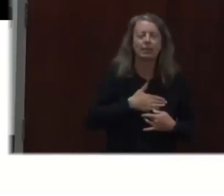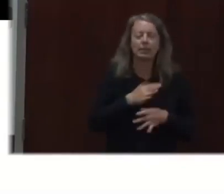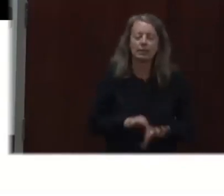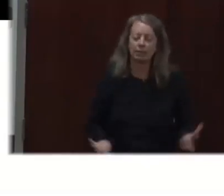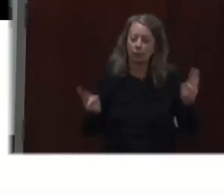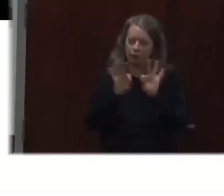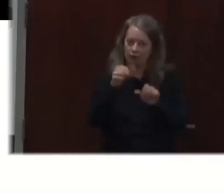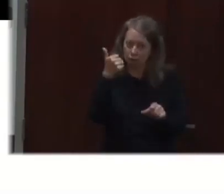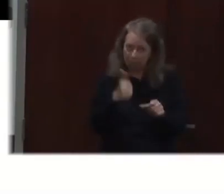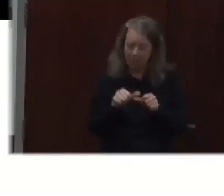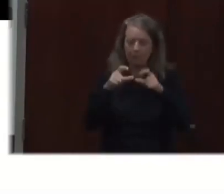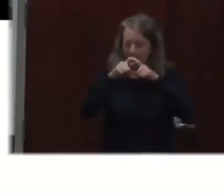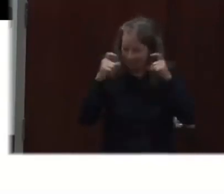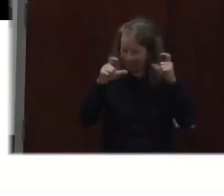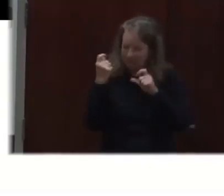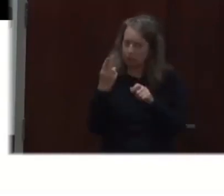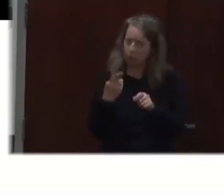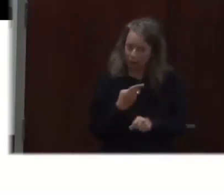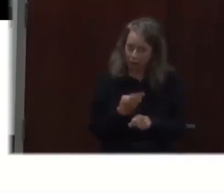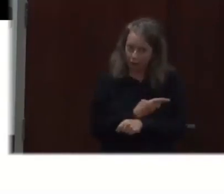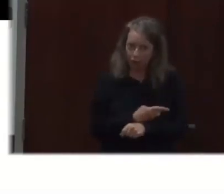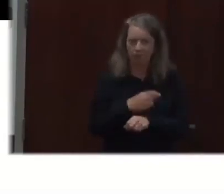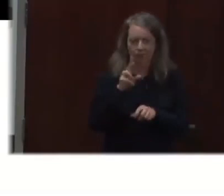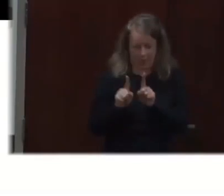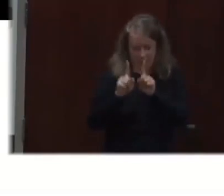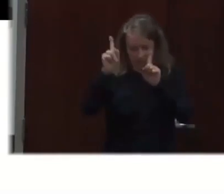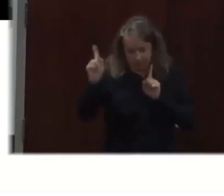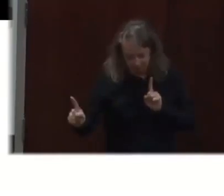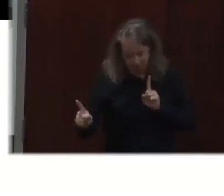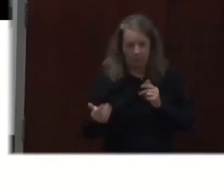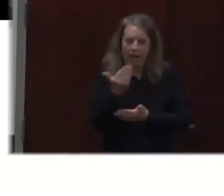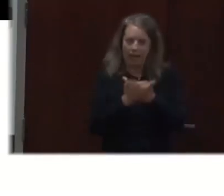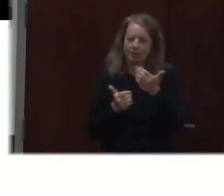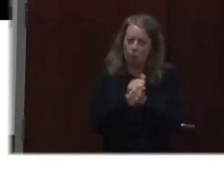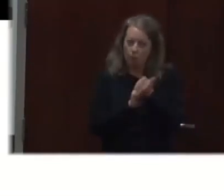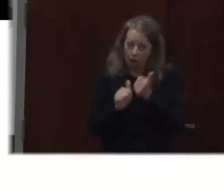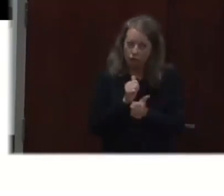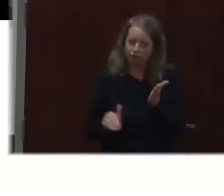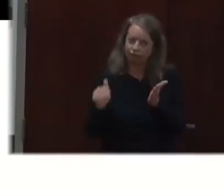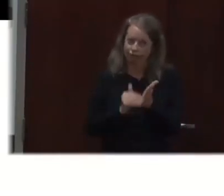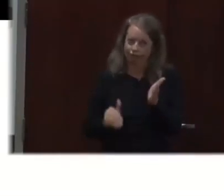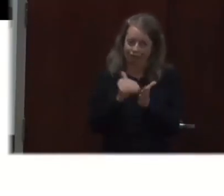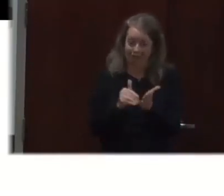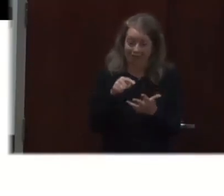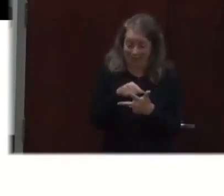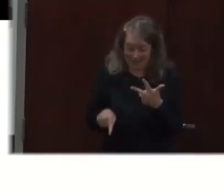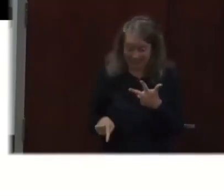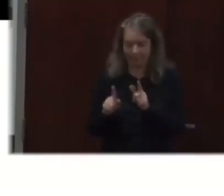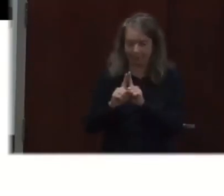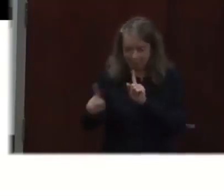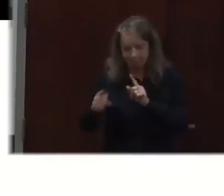Si tienen algún síntoma específico del COVID-19, por favor permanezca en casa y contacte con su médico.